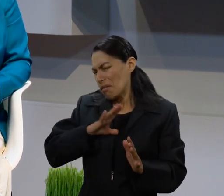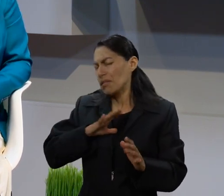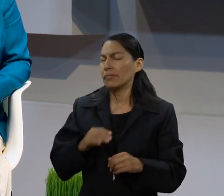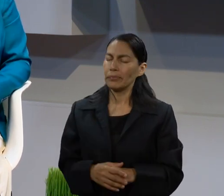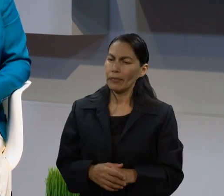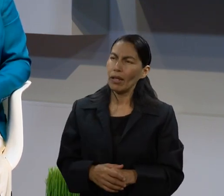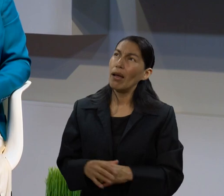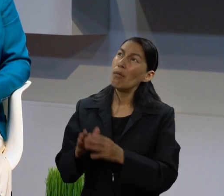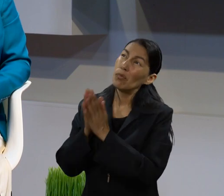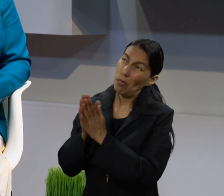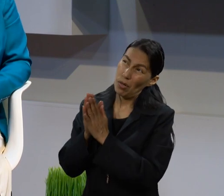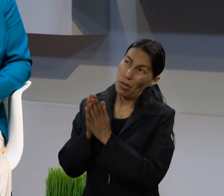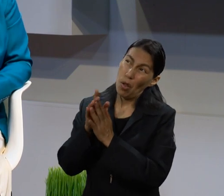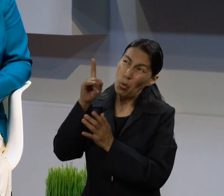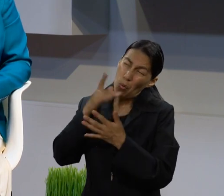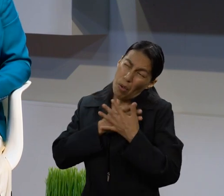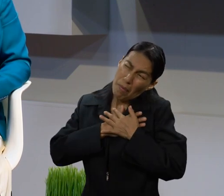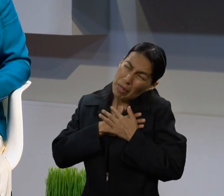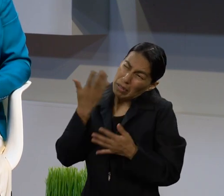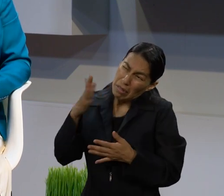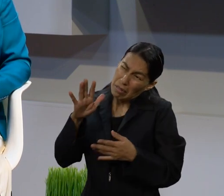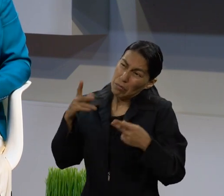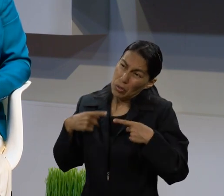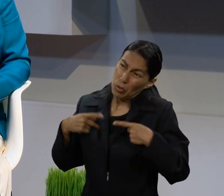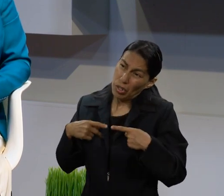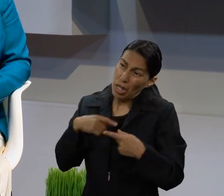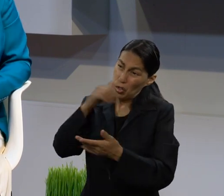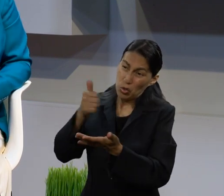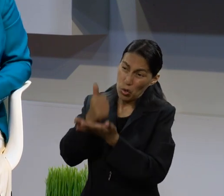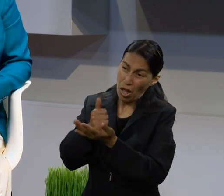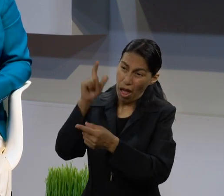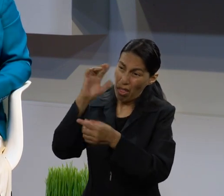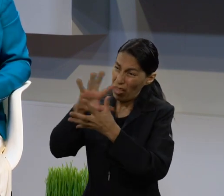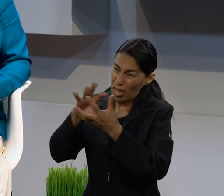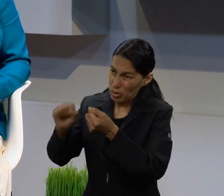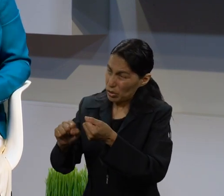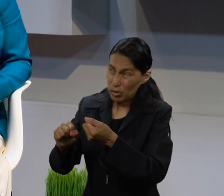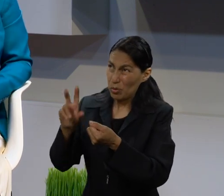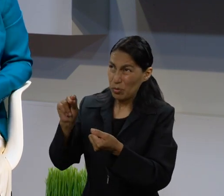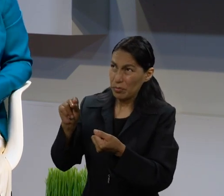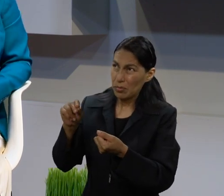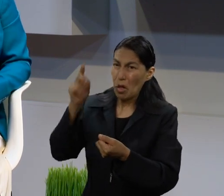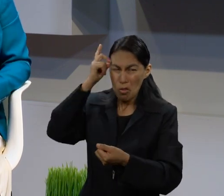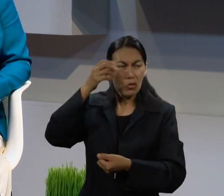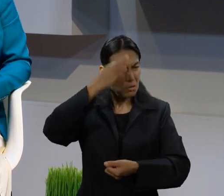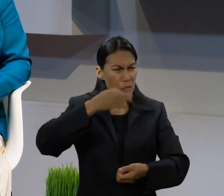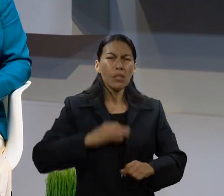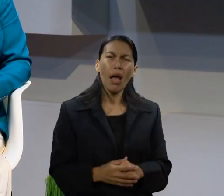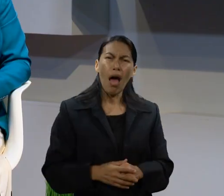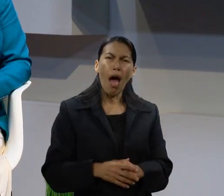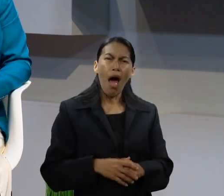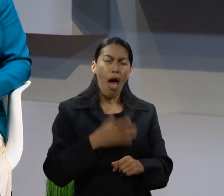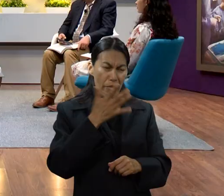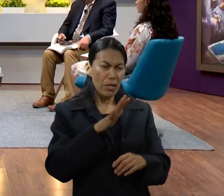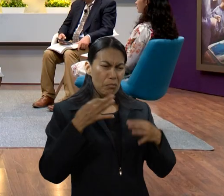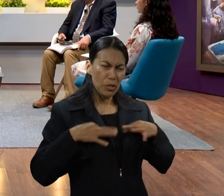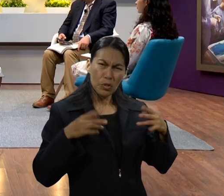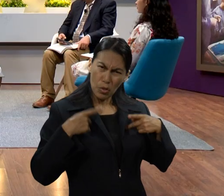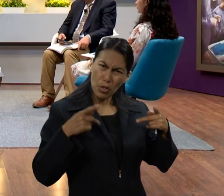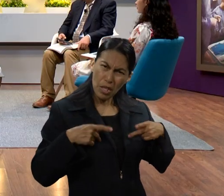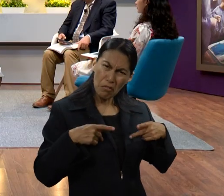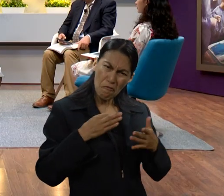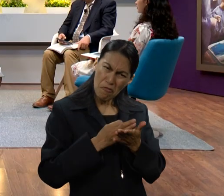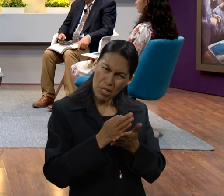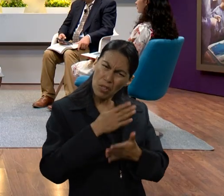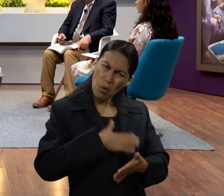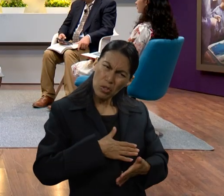ya hay 5 de la familia que sí tienen que ser adoradores. 5 más tienen que haber por allí. Por lo tanto, por amor a